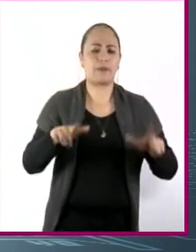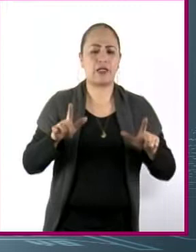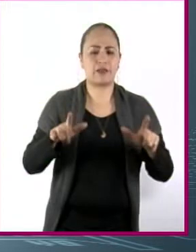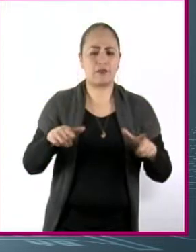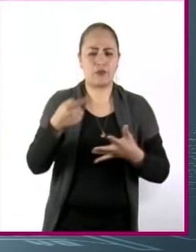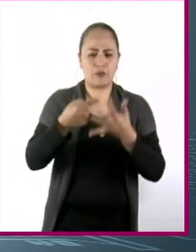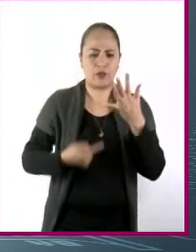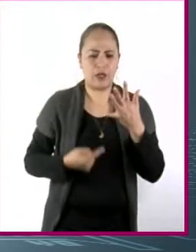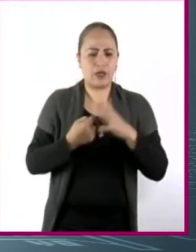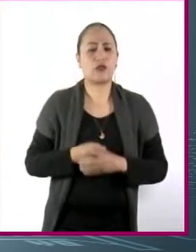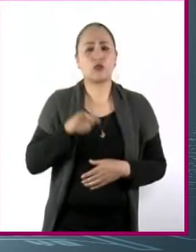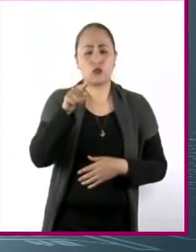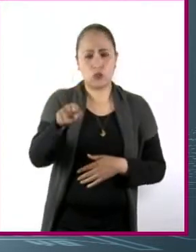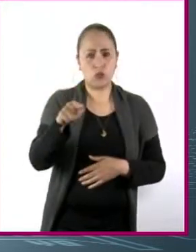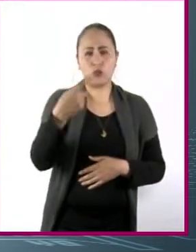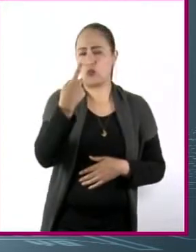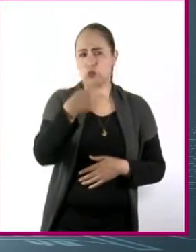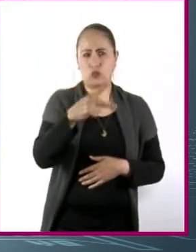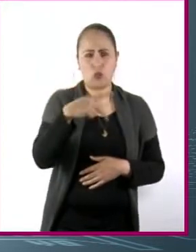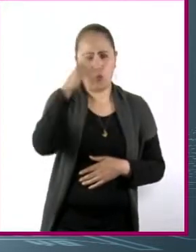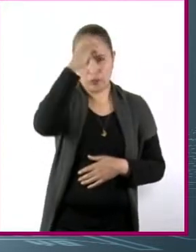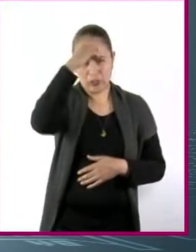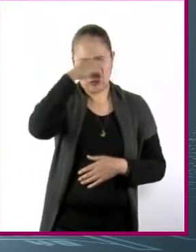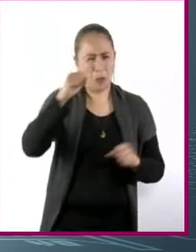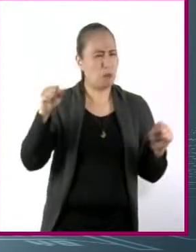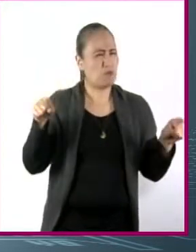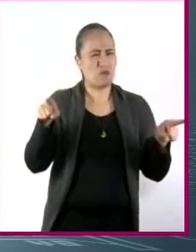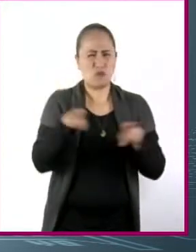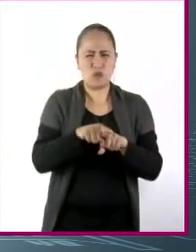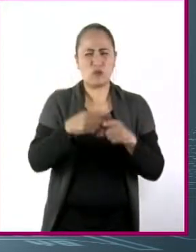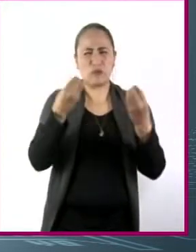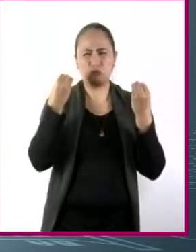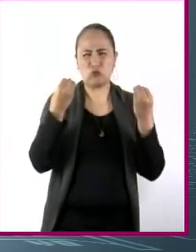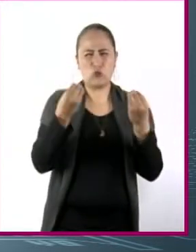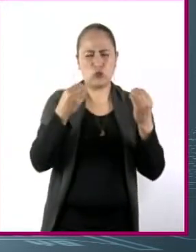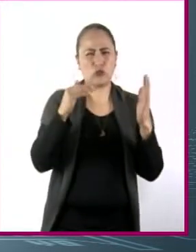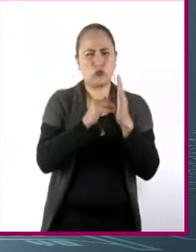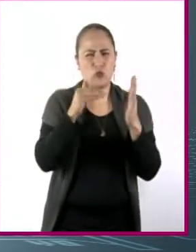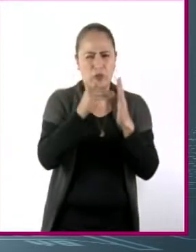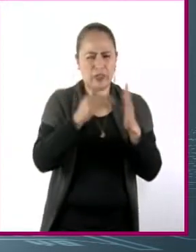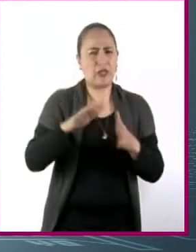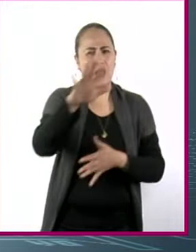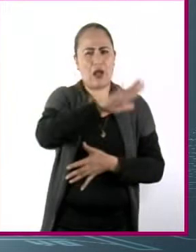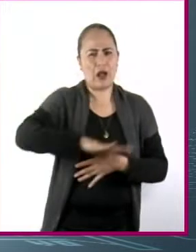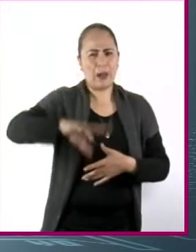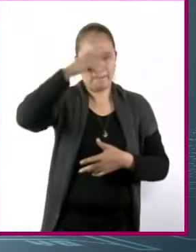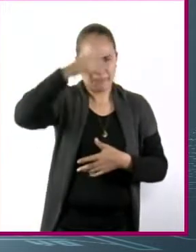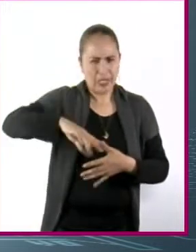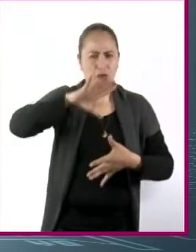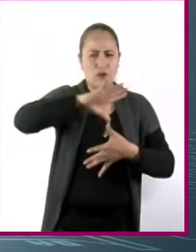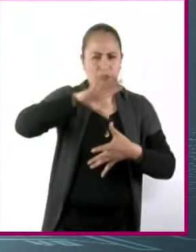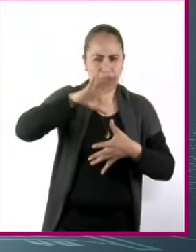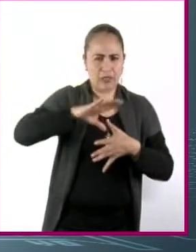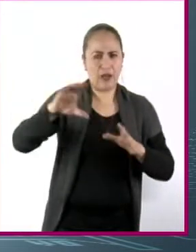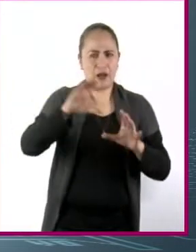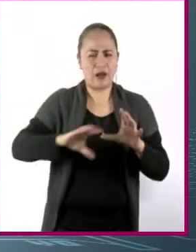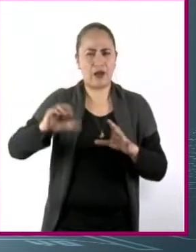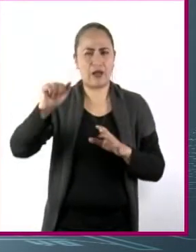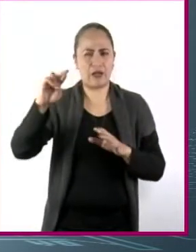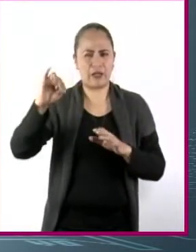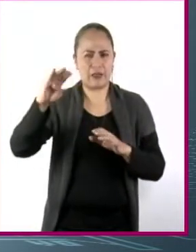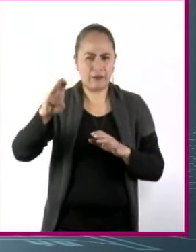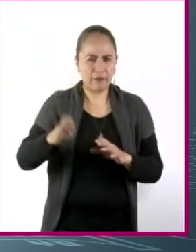las opiniones que tú y miles de jóvenes en México, Latinoamérica y el Caribe comparten a través de un chatbot en